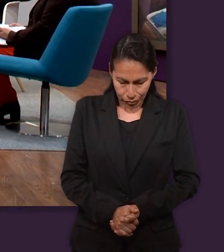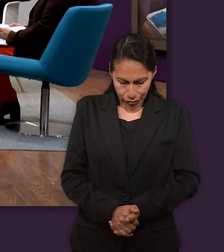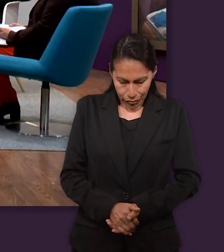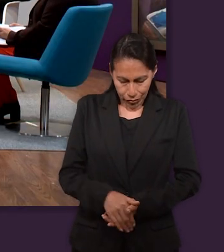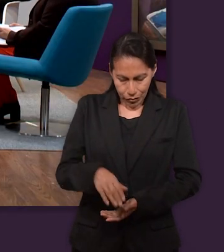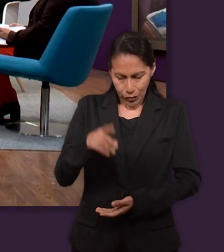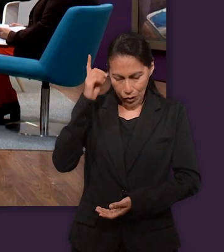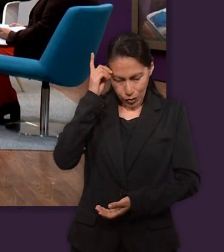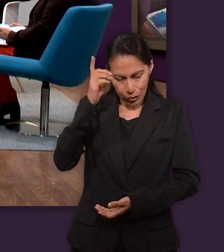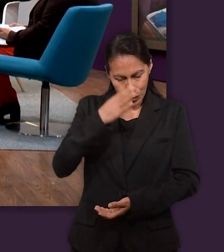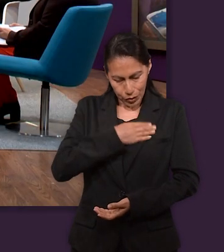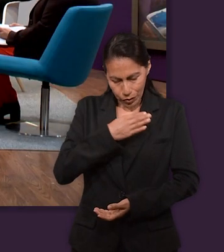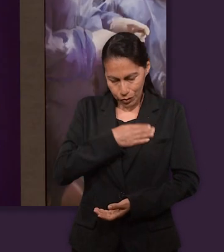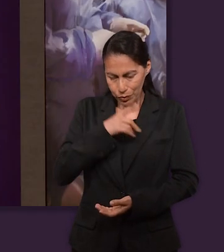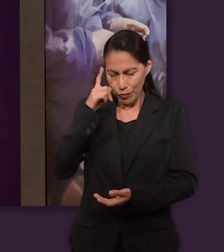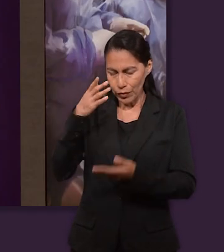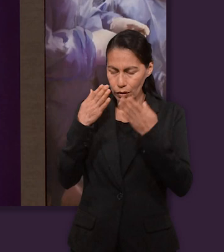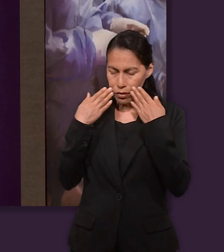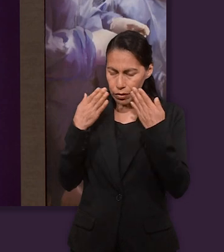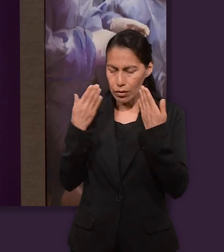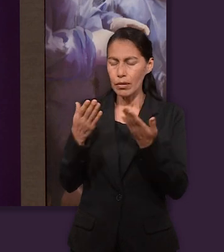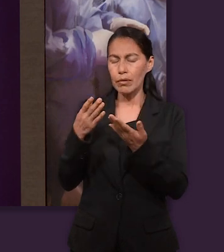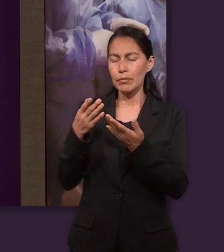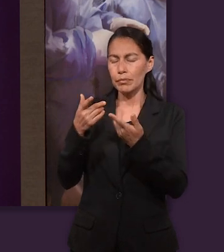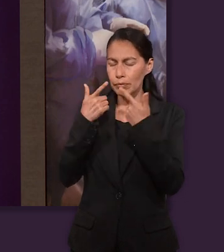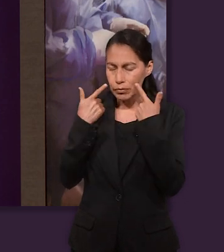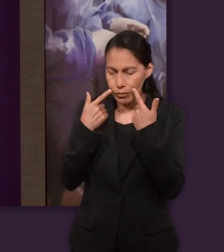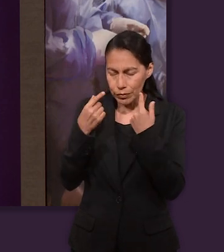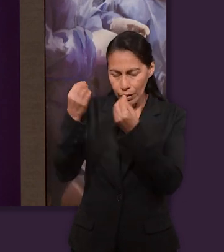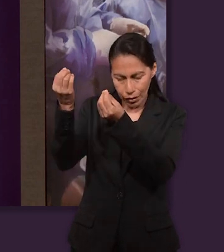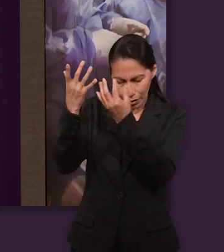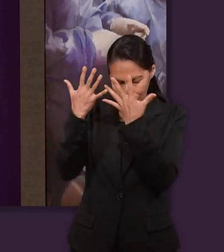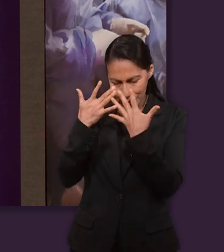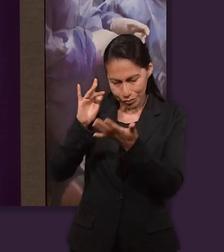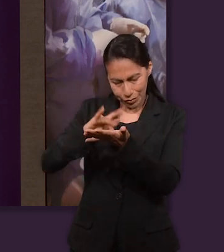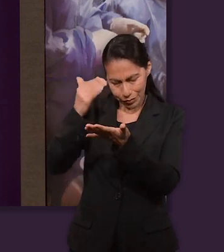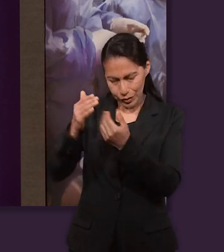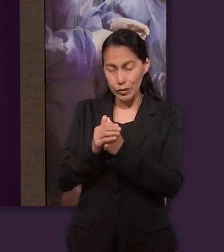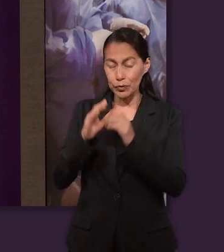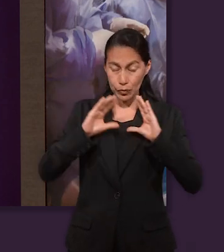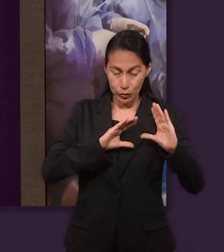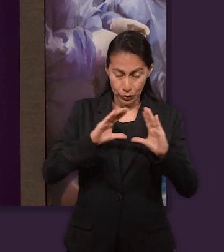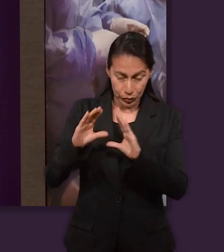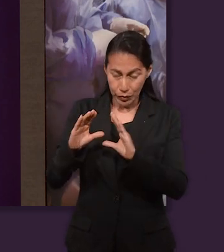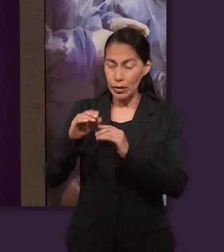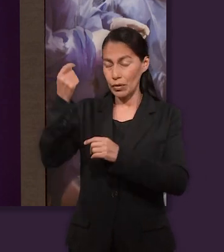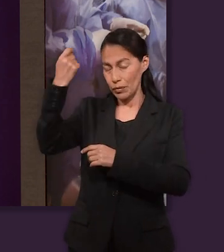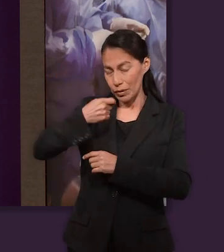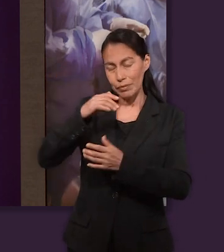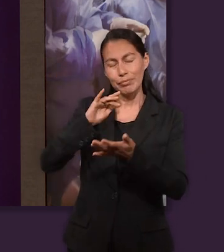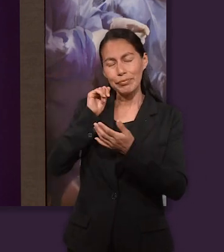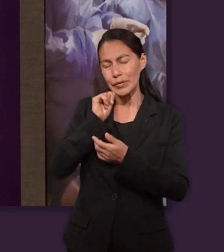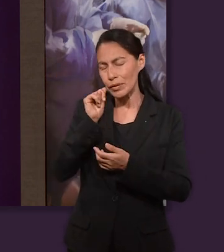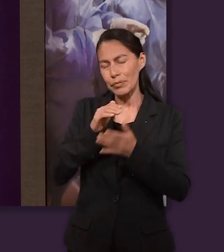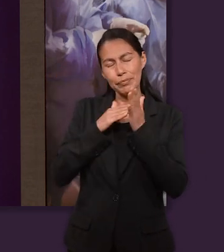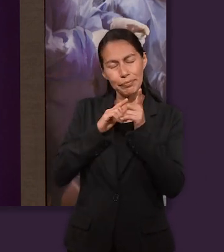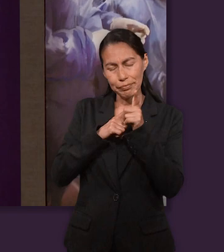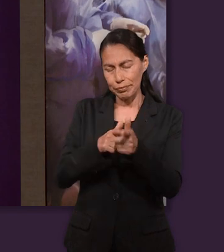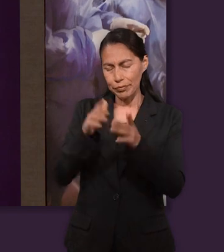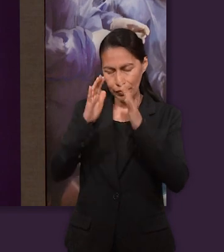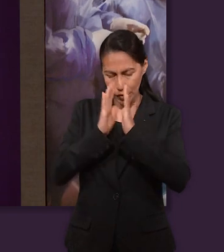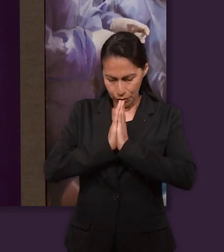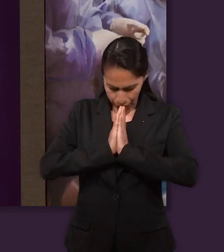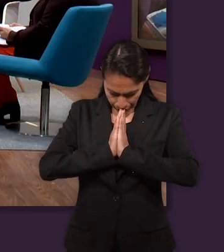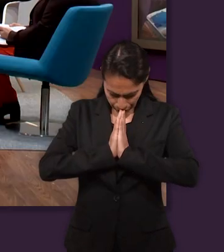Bondadoso Dios, gracias damos por tu amor y misericordia. Gracias por tu cuidado. Amén. Bendíganos hoy y siempre. En Jesús pedimos esto.